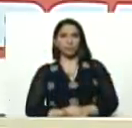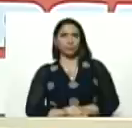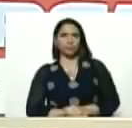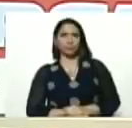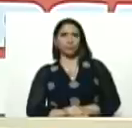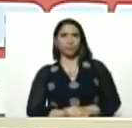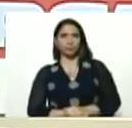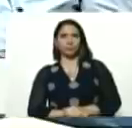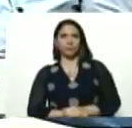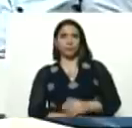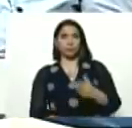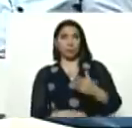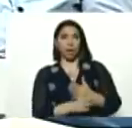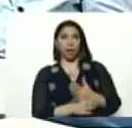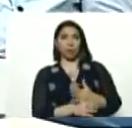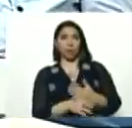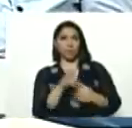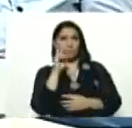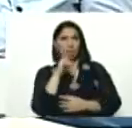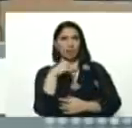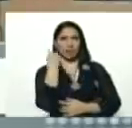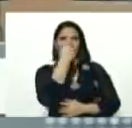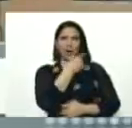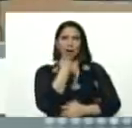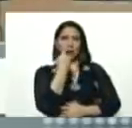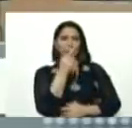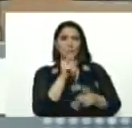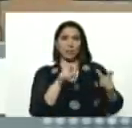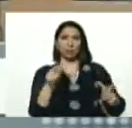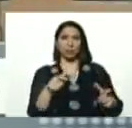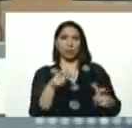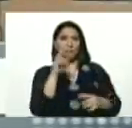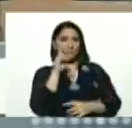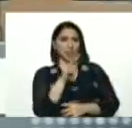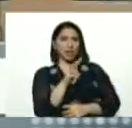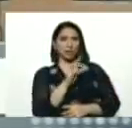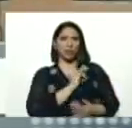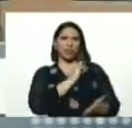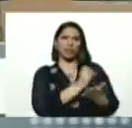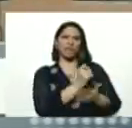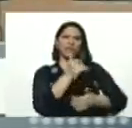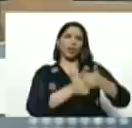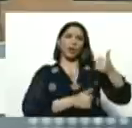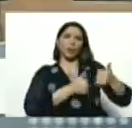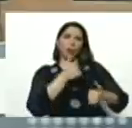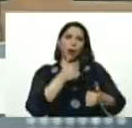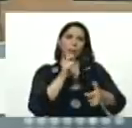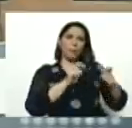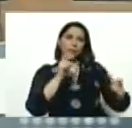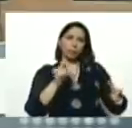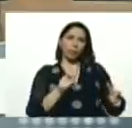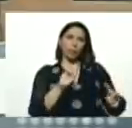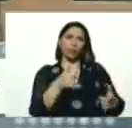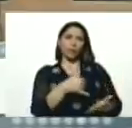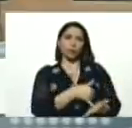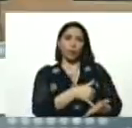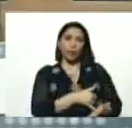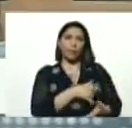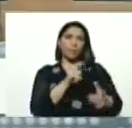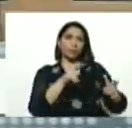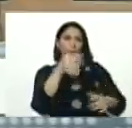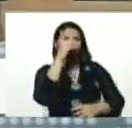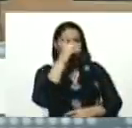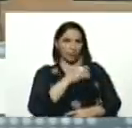vamos allá abajo, la cara de la gente, y dentro de la cara de la gente, identificar los casos, puntuales, bueno, de personas con